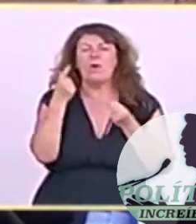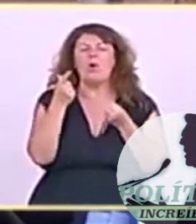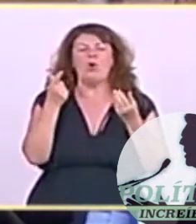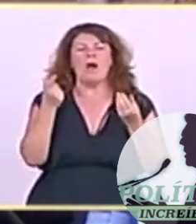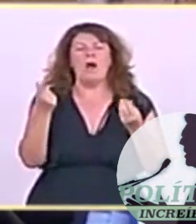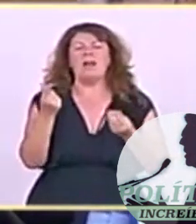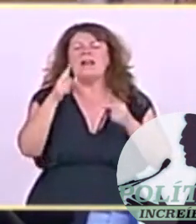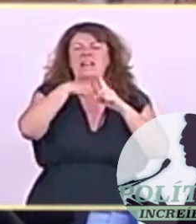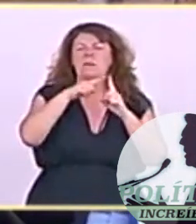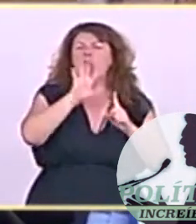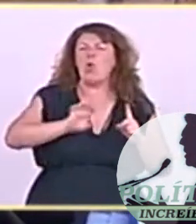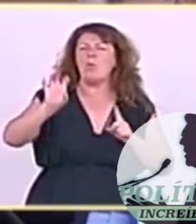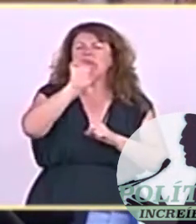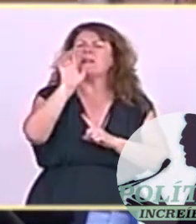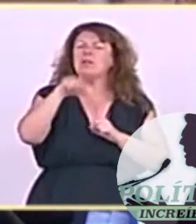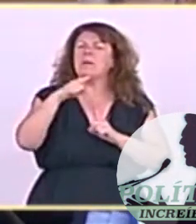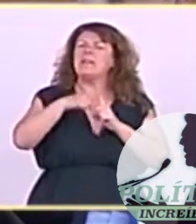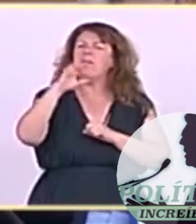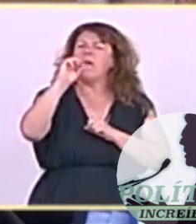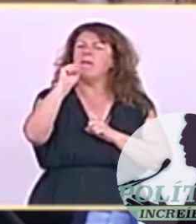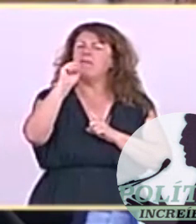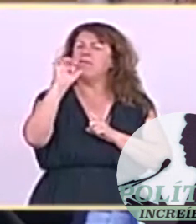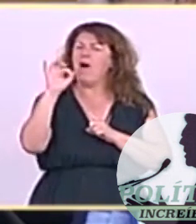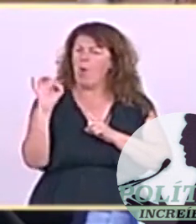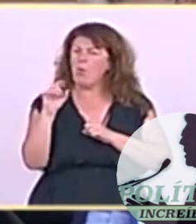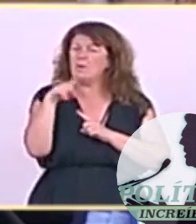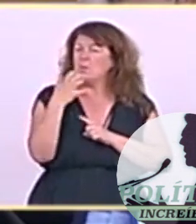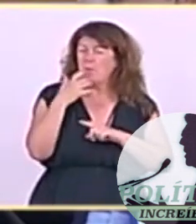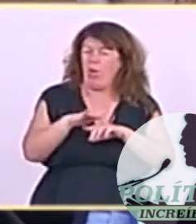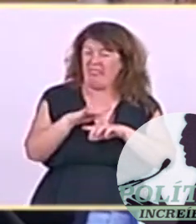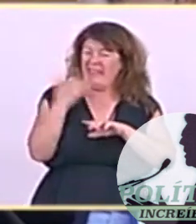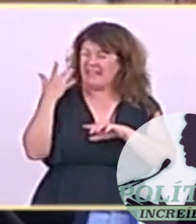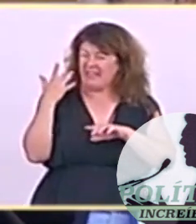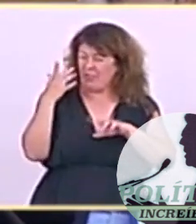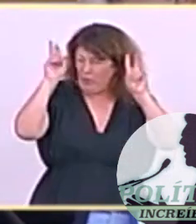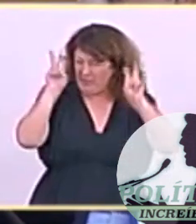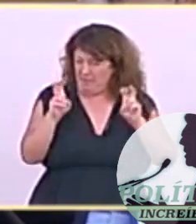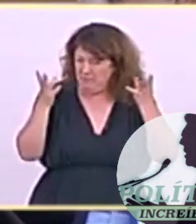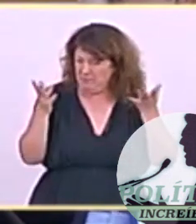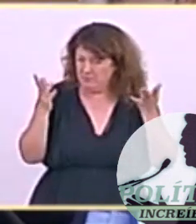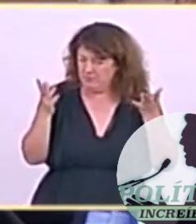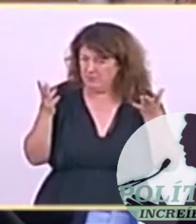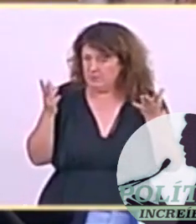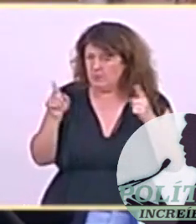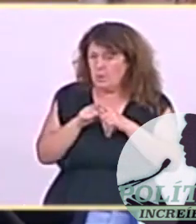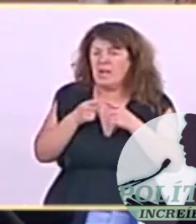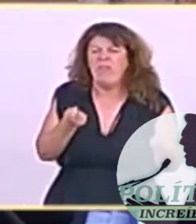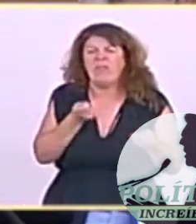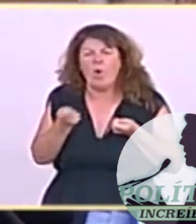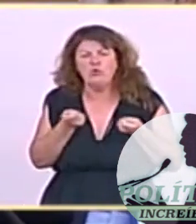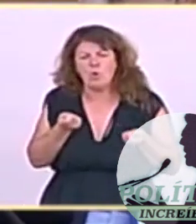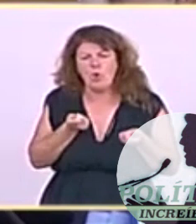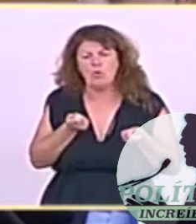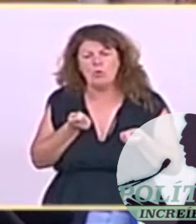relativo a la digitalización de los controles de importación en relación con los productos pesqueros,